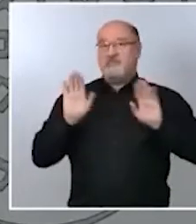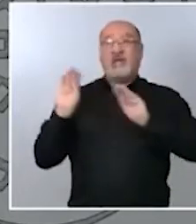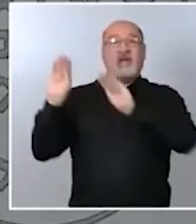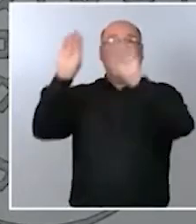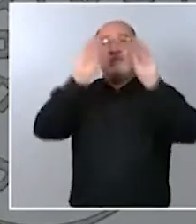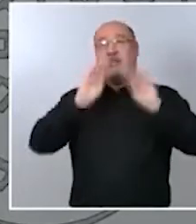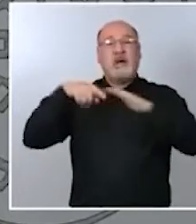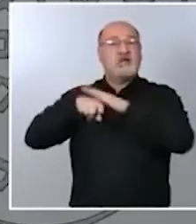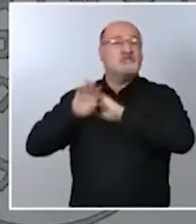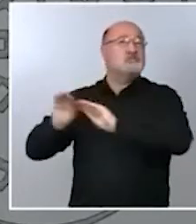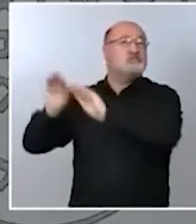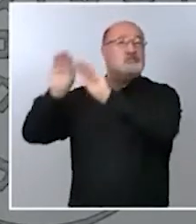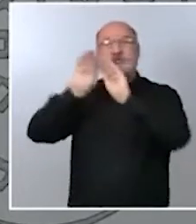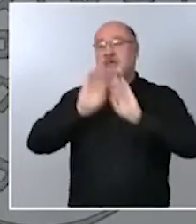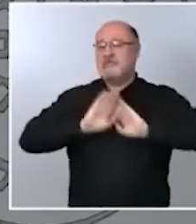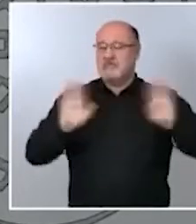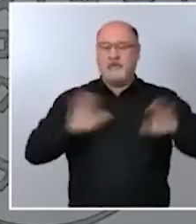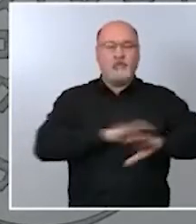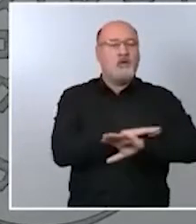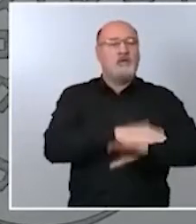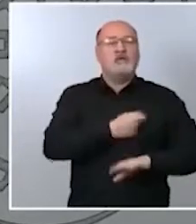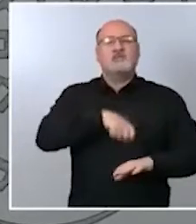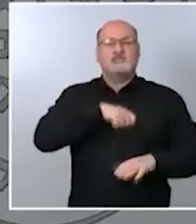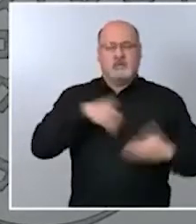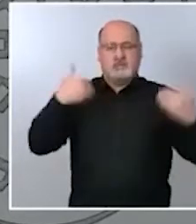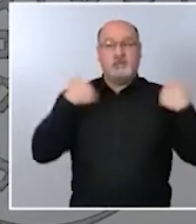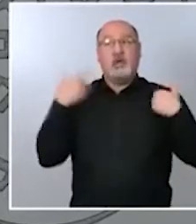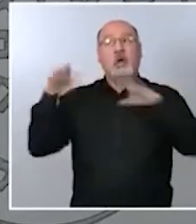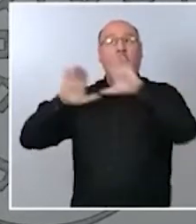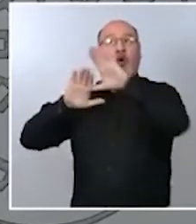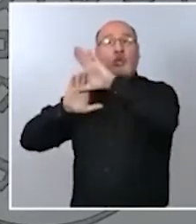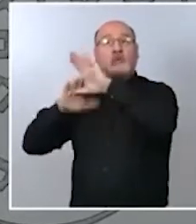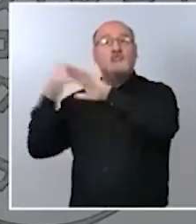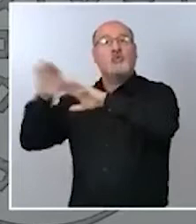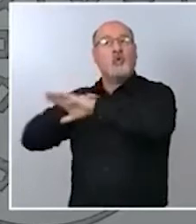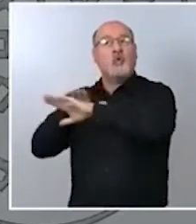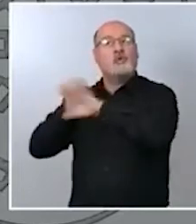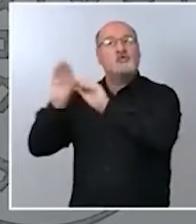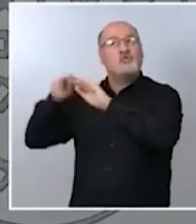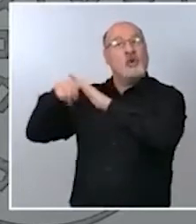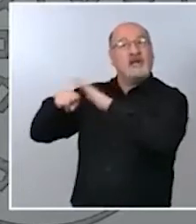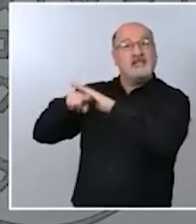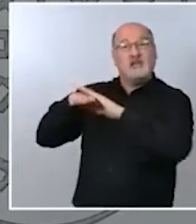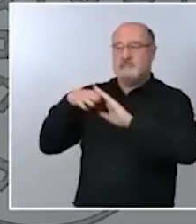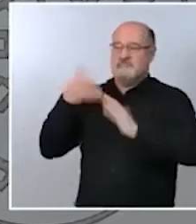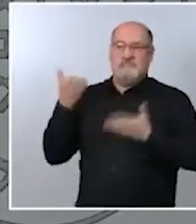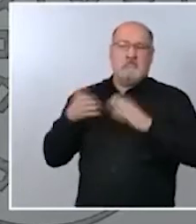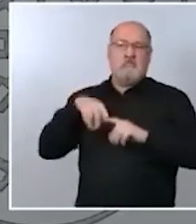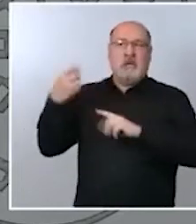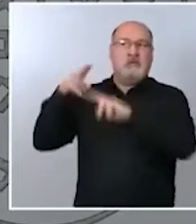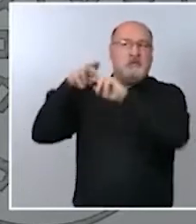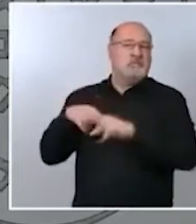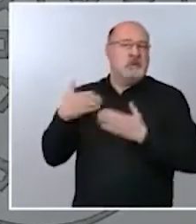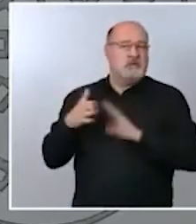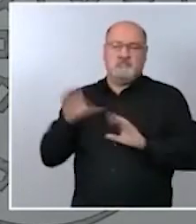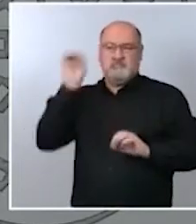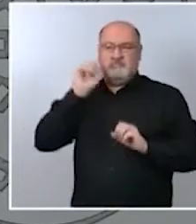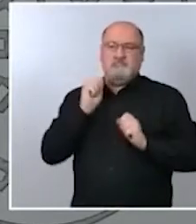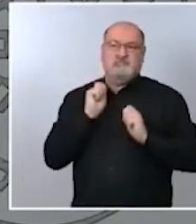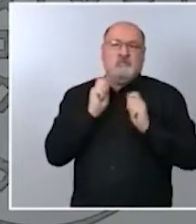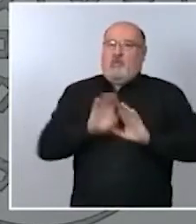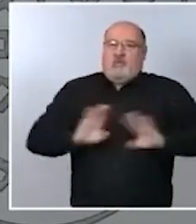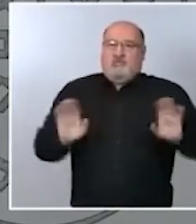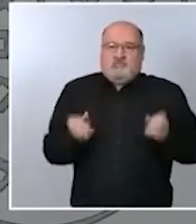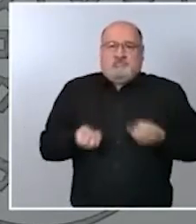gestión de este gobierno de la comunidad de Madrid ni de ningún otro gobierno de una comunidad autónoma o de ningún